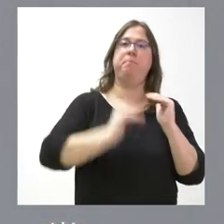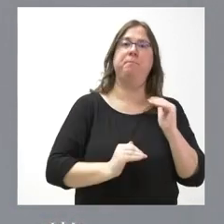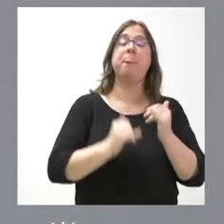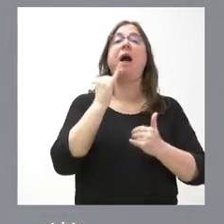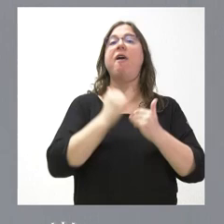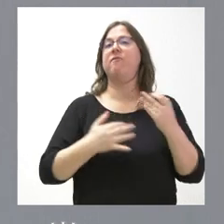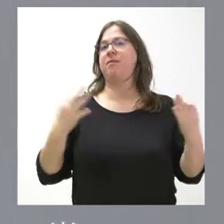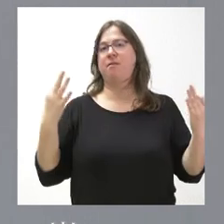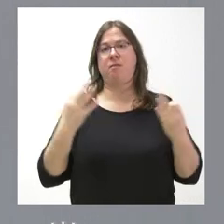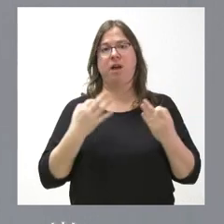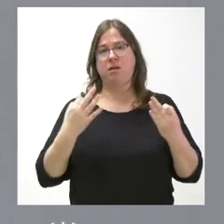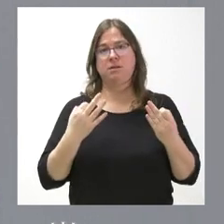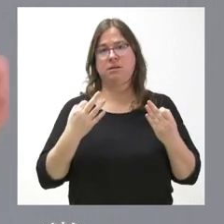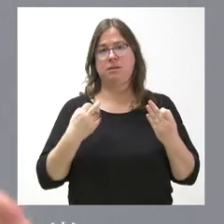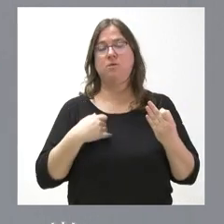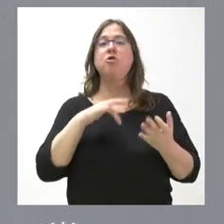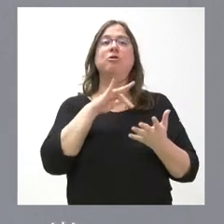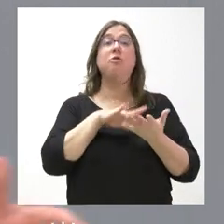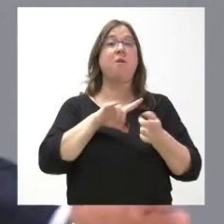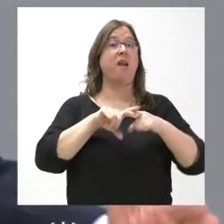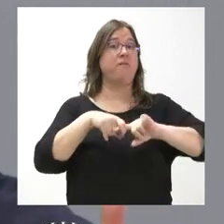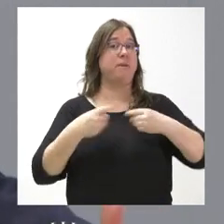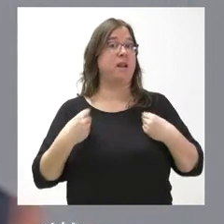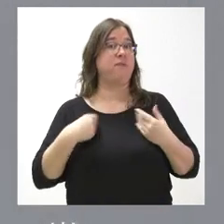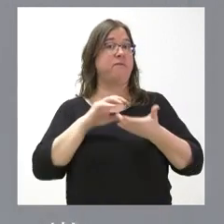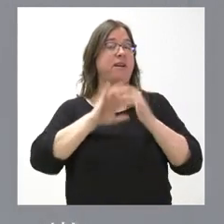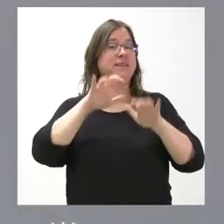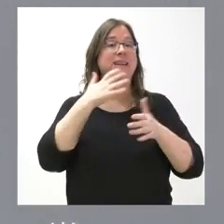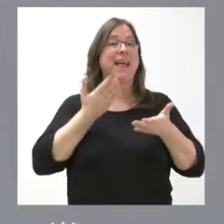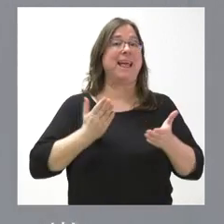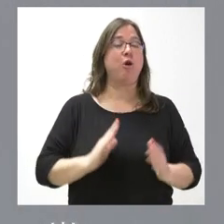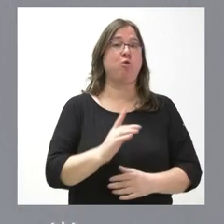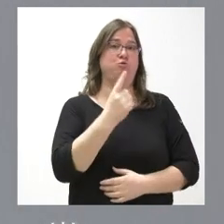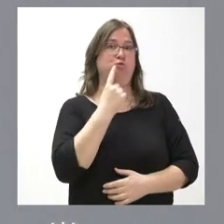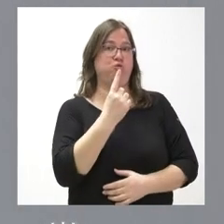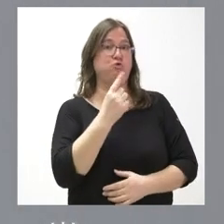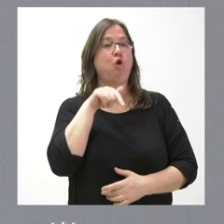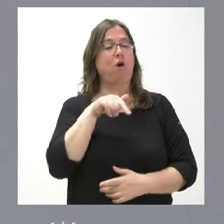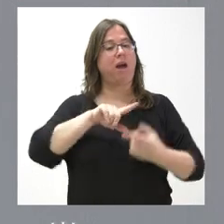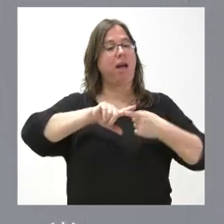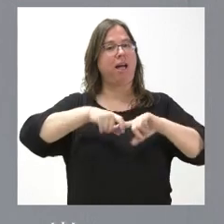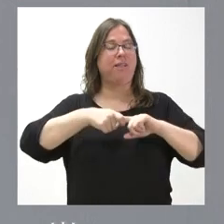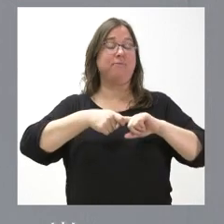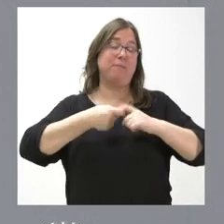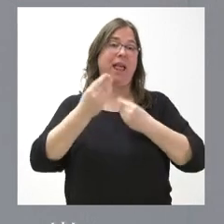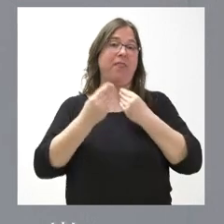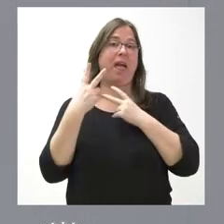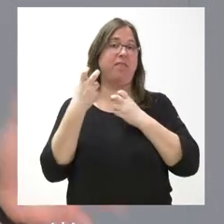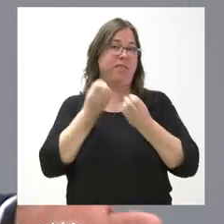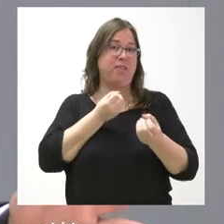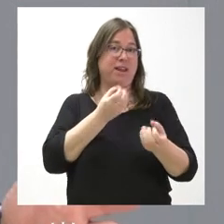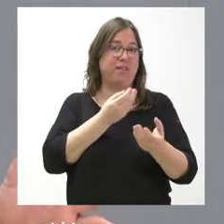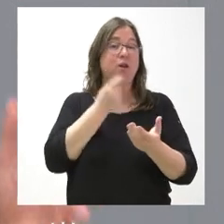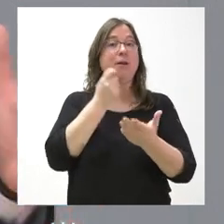que al final una familia en Castilla y León que tiene un hijo y que hace hoy la declaración de la renta va a pagar un